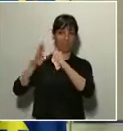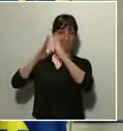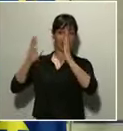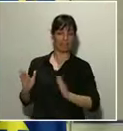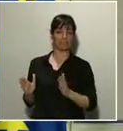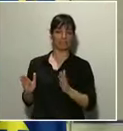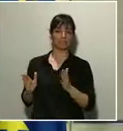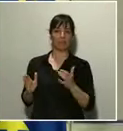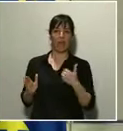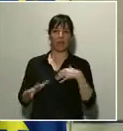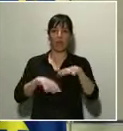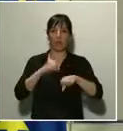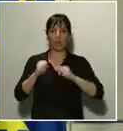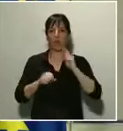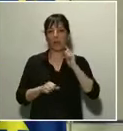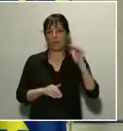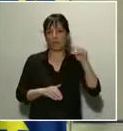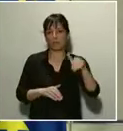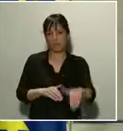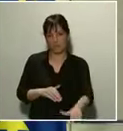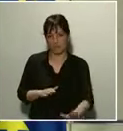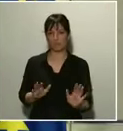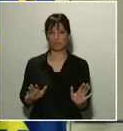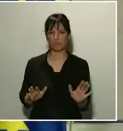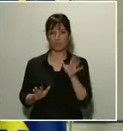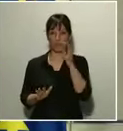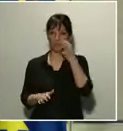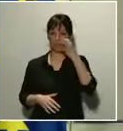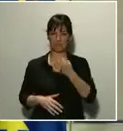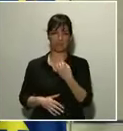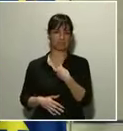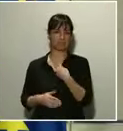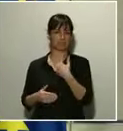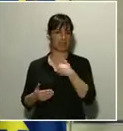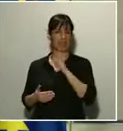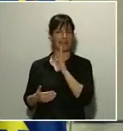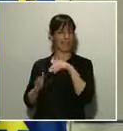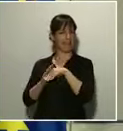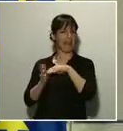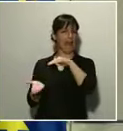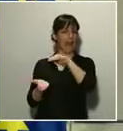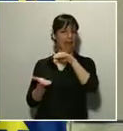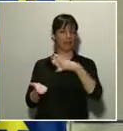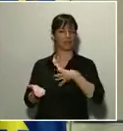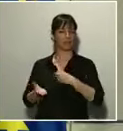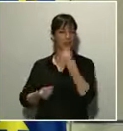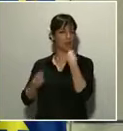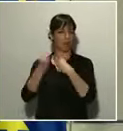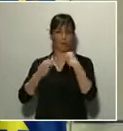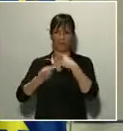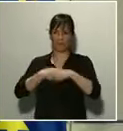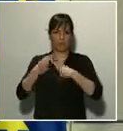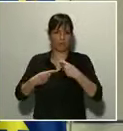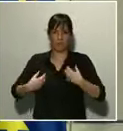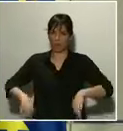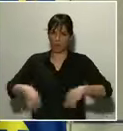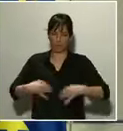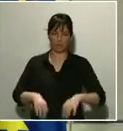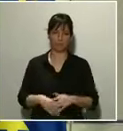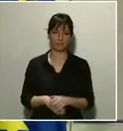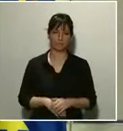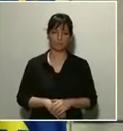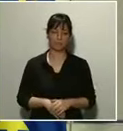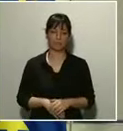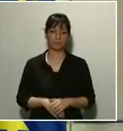permite efectivamente la alimentación suficiente para todos los miembros de una familia. De hecho, en las últimas